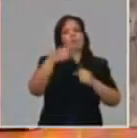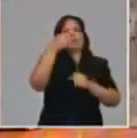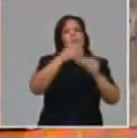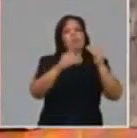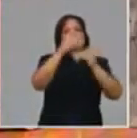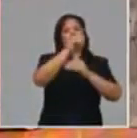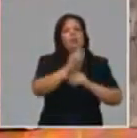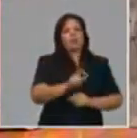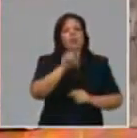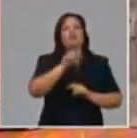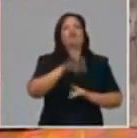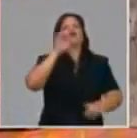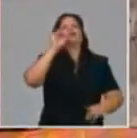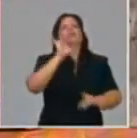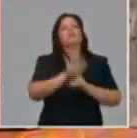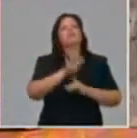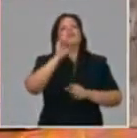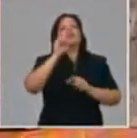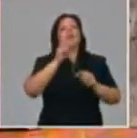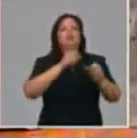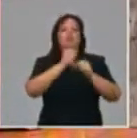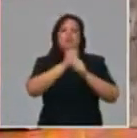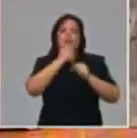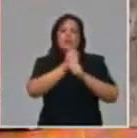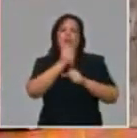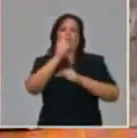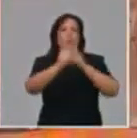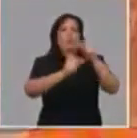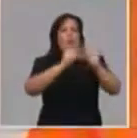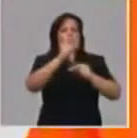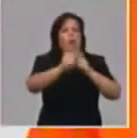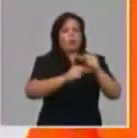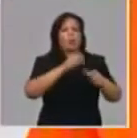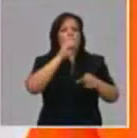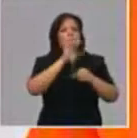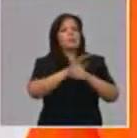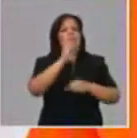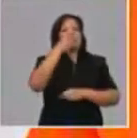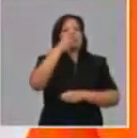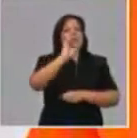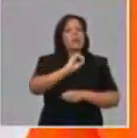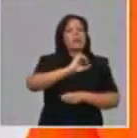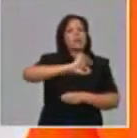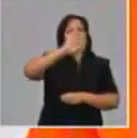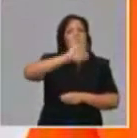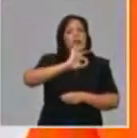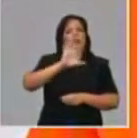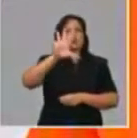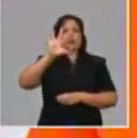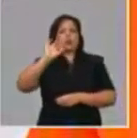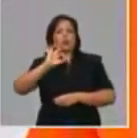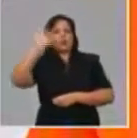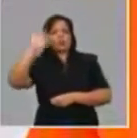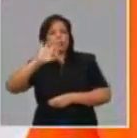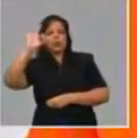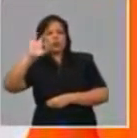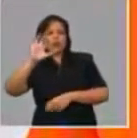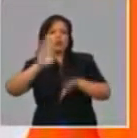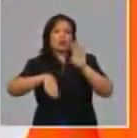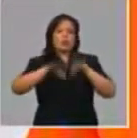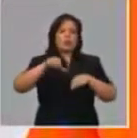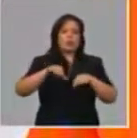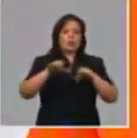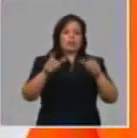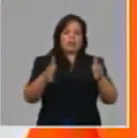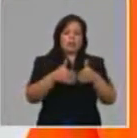irá haciendo una apertura gradual entre un 30 y un 50% de la capacidad de los establecimientos, la que